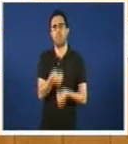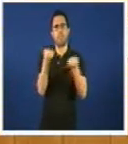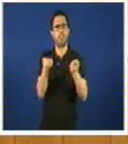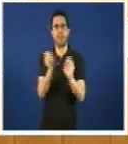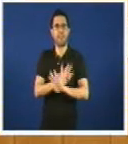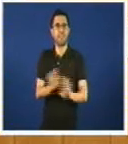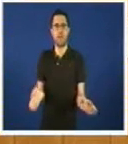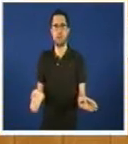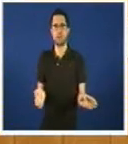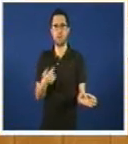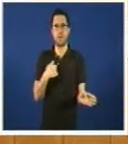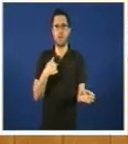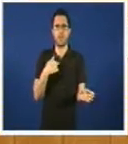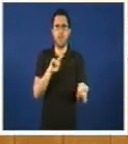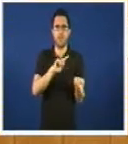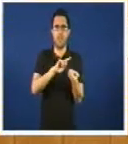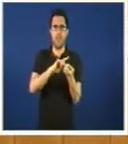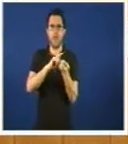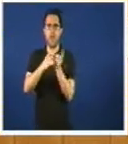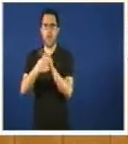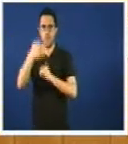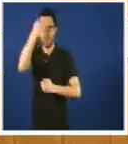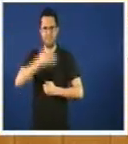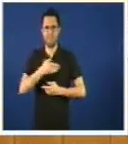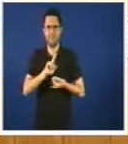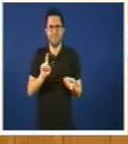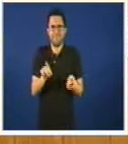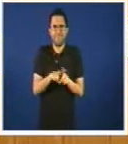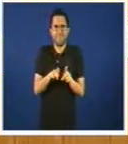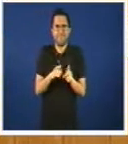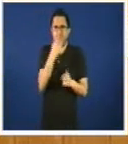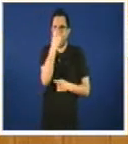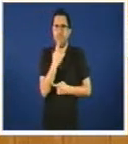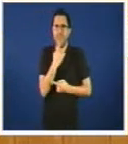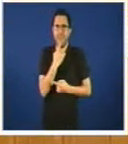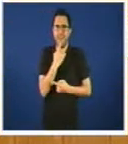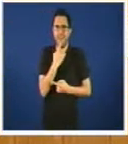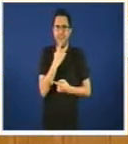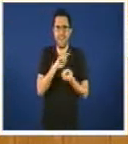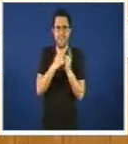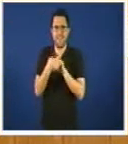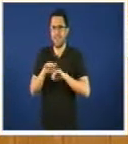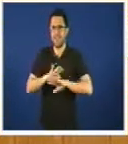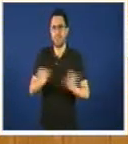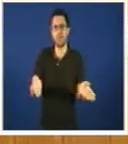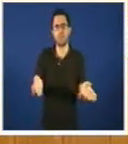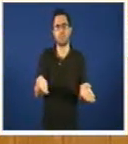un cambio de fachada pero realmente cando un rasca cando un ve ese plan dá-se conta de que vostedes non